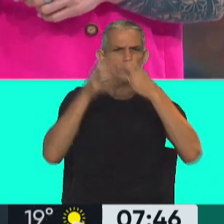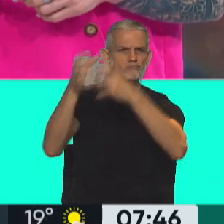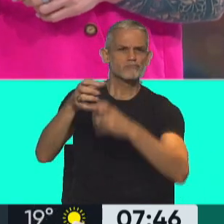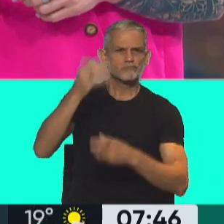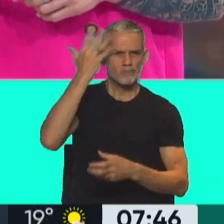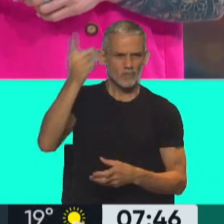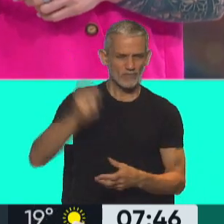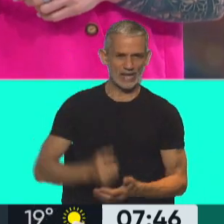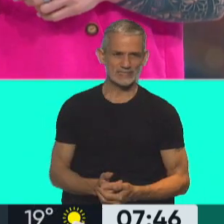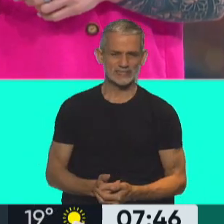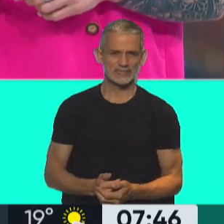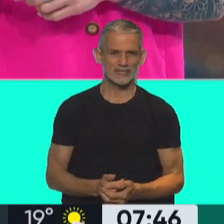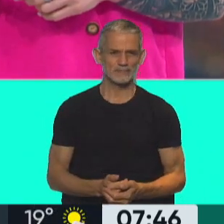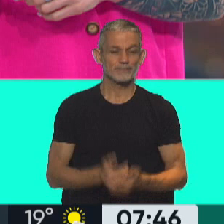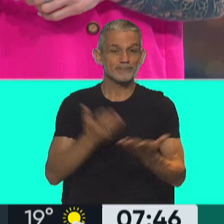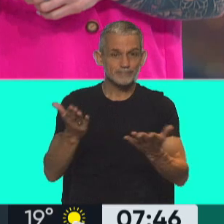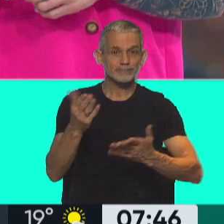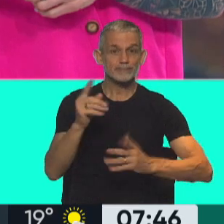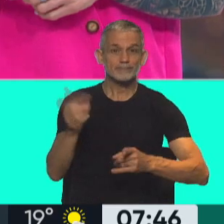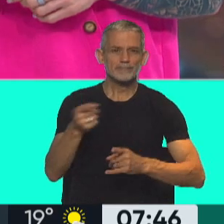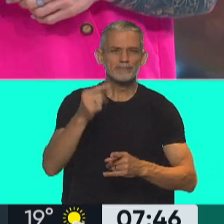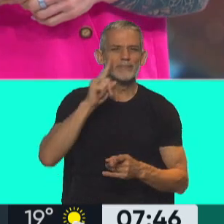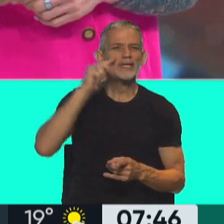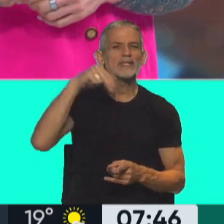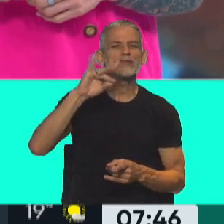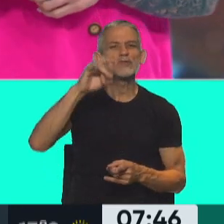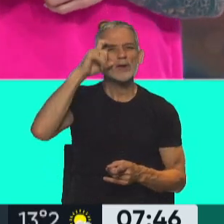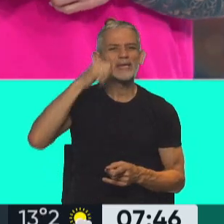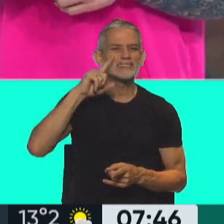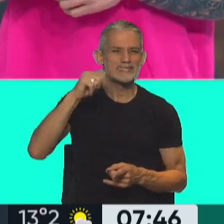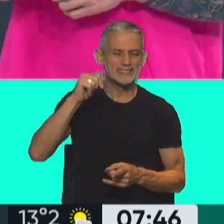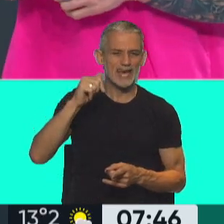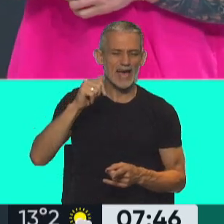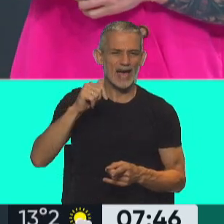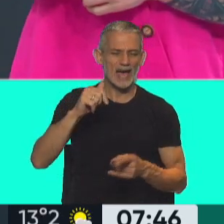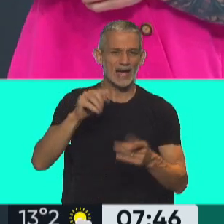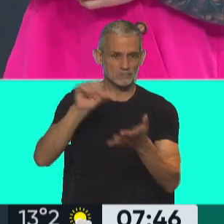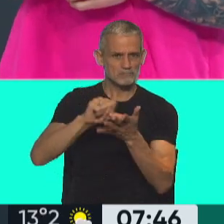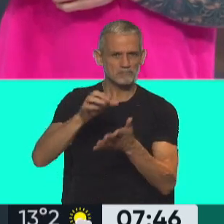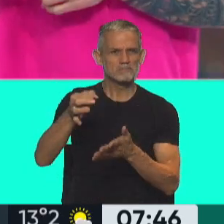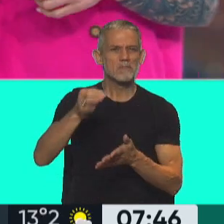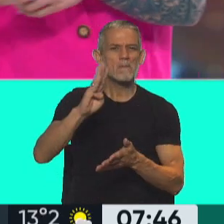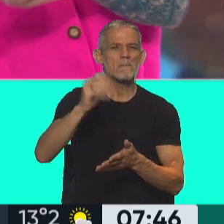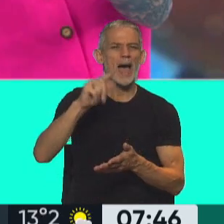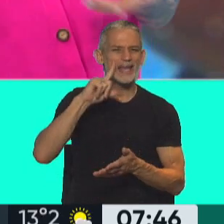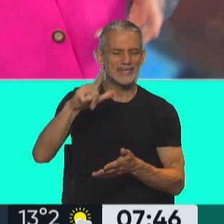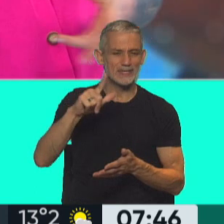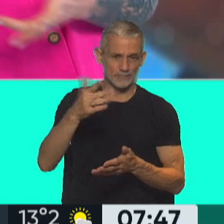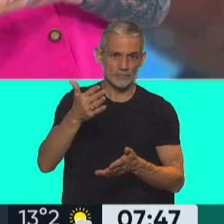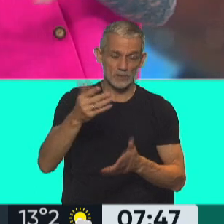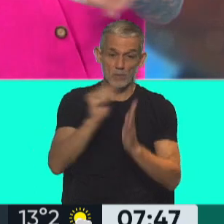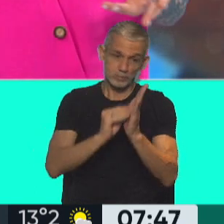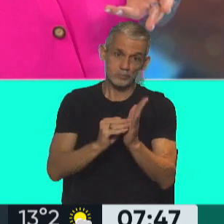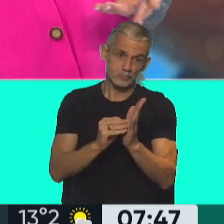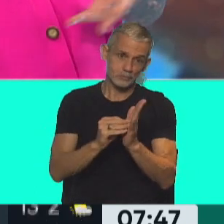tiene, además de París, una parada en Indonesia. Exactamente. Ahí va a estar en Bali, en la reunión del G20, en donde la agenda está